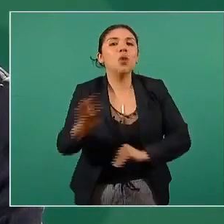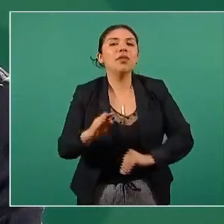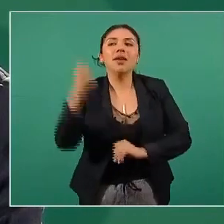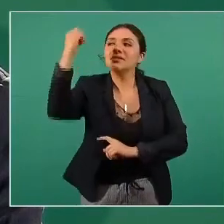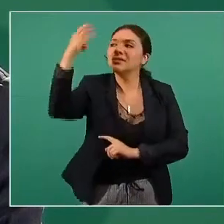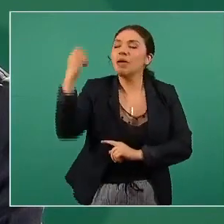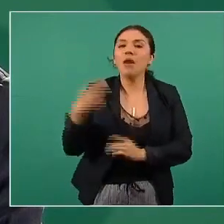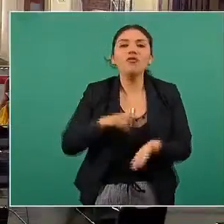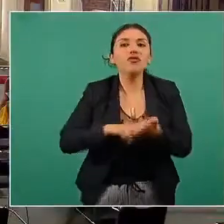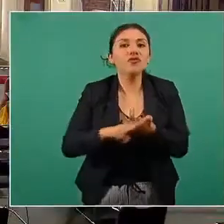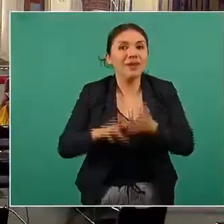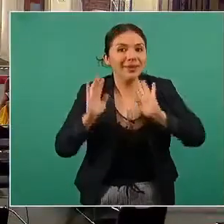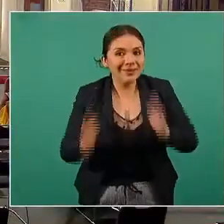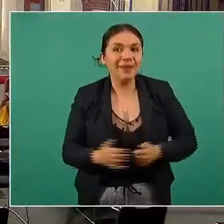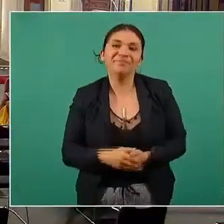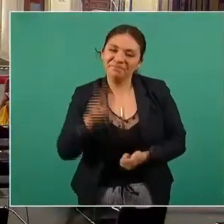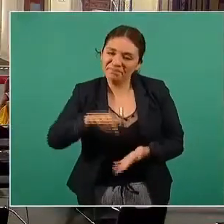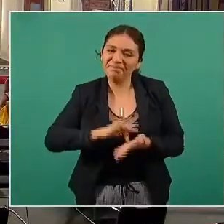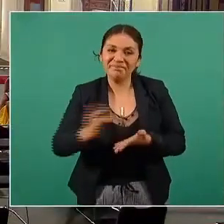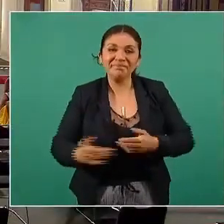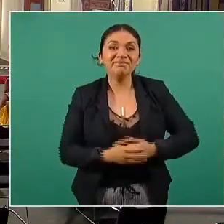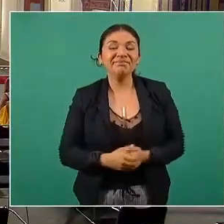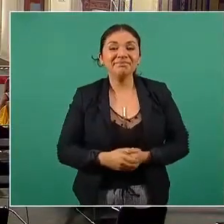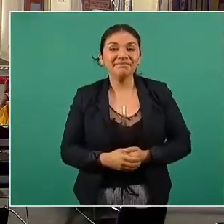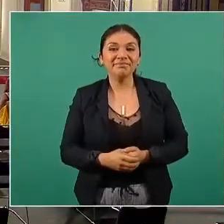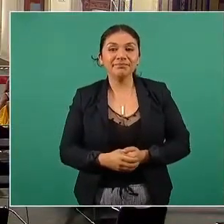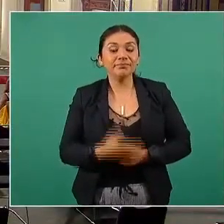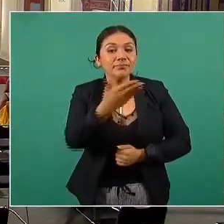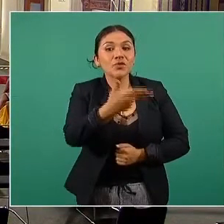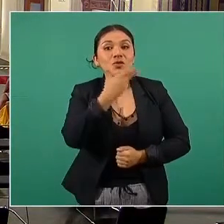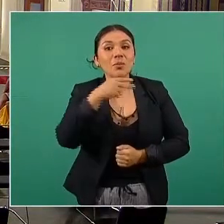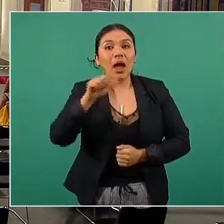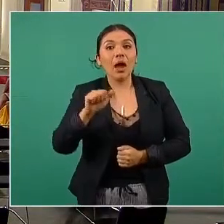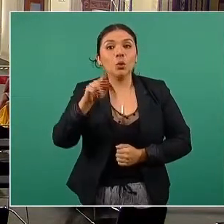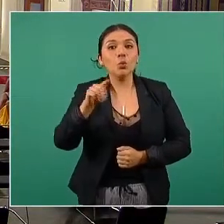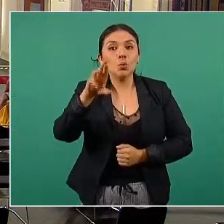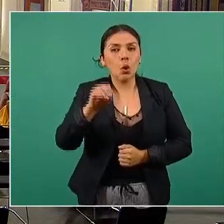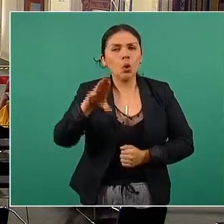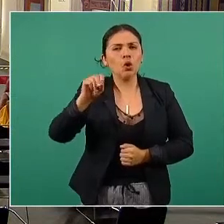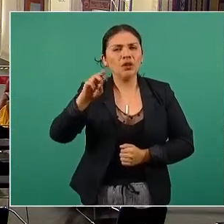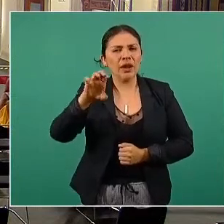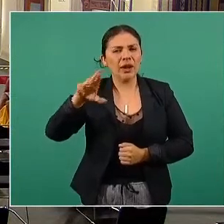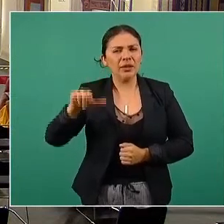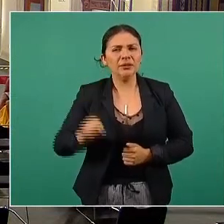este semáforo verde. Muchas gracias. Arturo Contreras, Pie de Página.